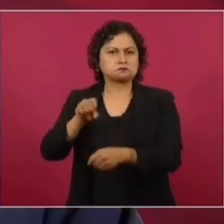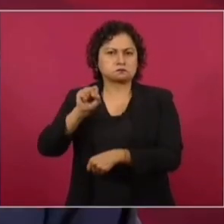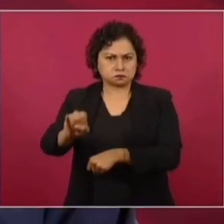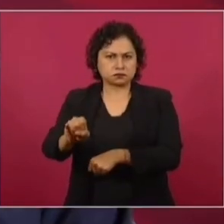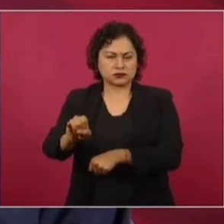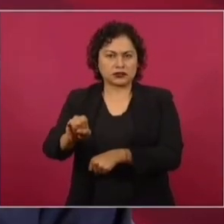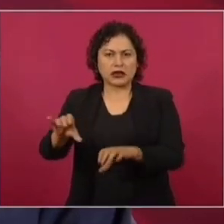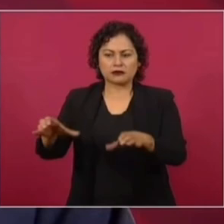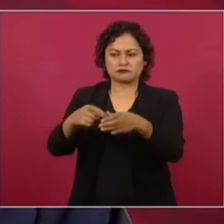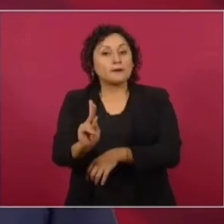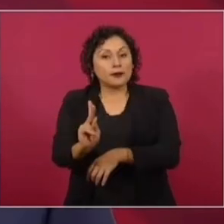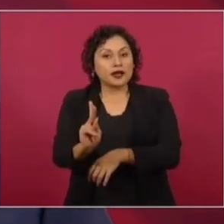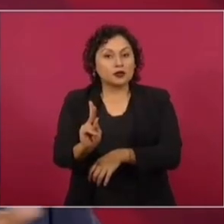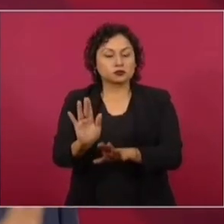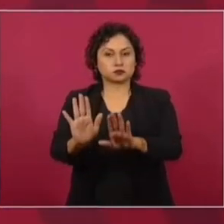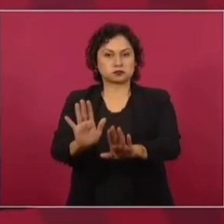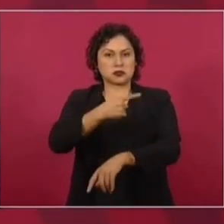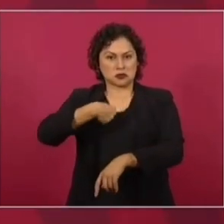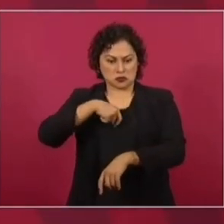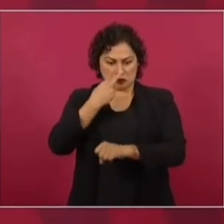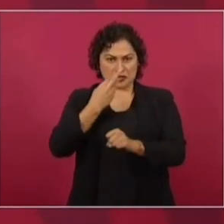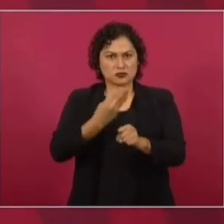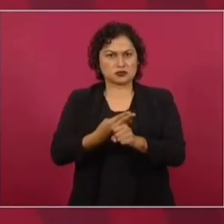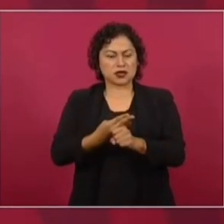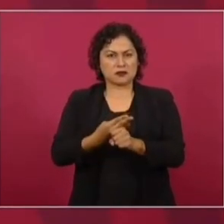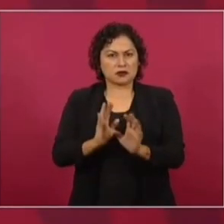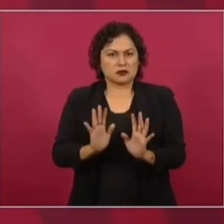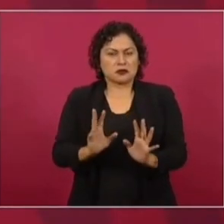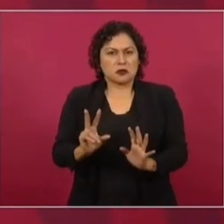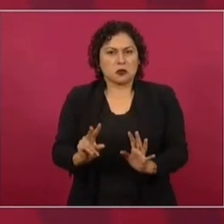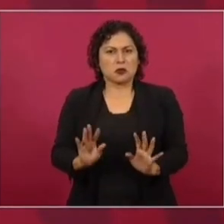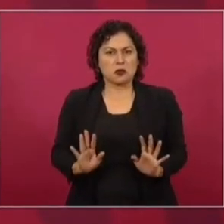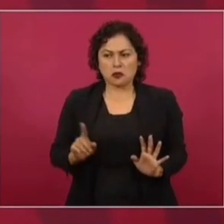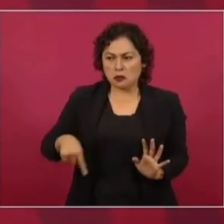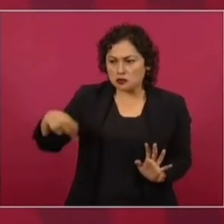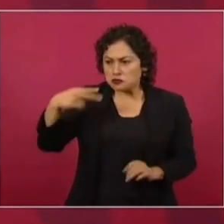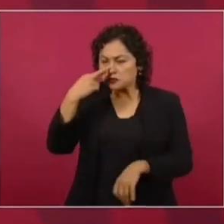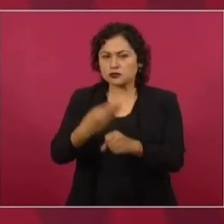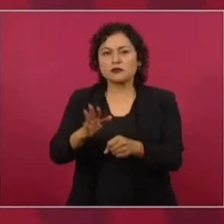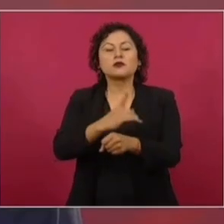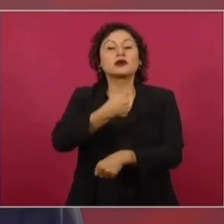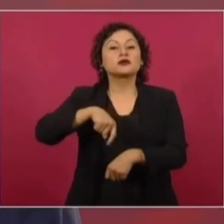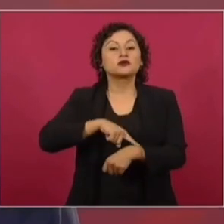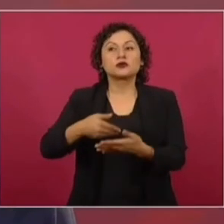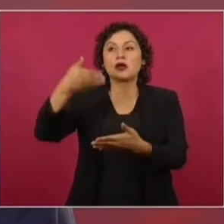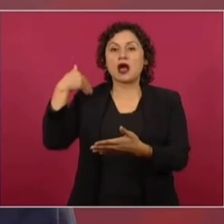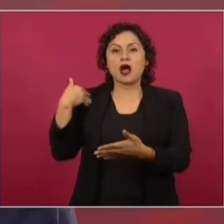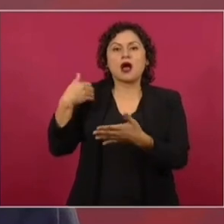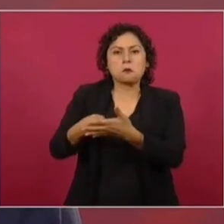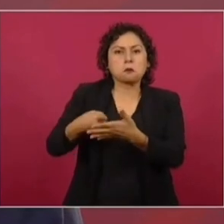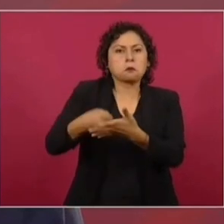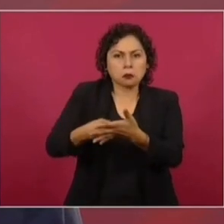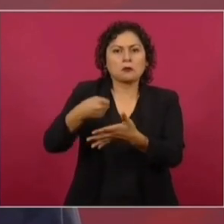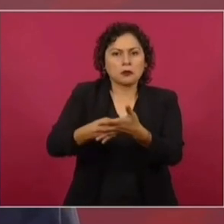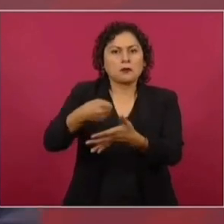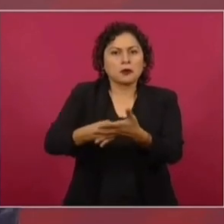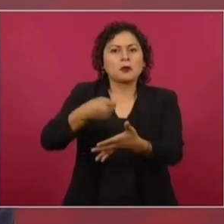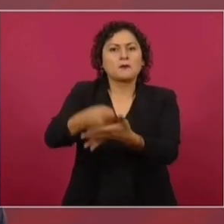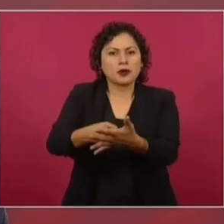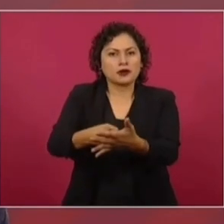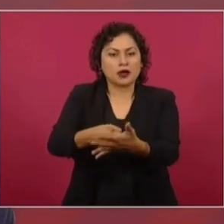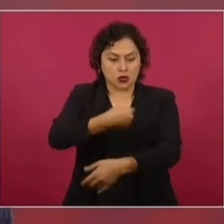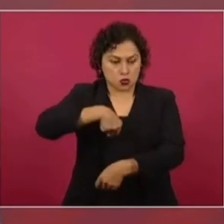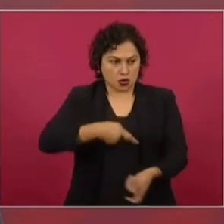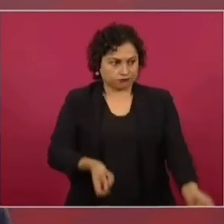responsabilidad, aunque no se apruebe, porque nosotros venimos de un proceso democrático. ¿Y cómo vamos a pasar sin